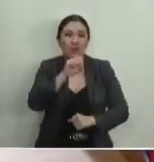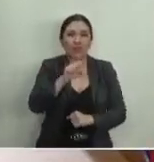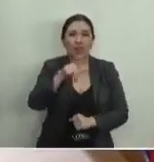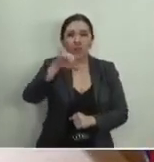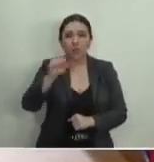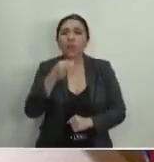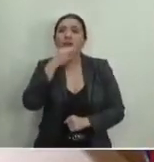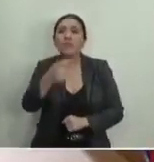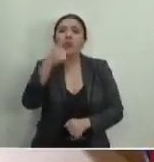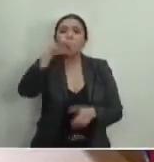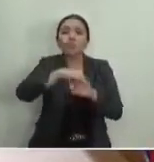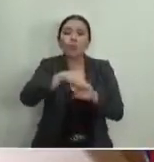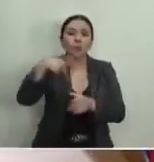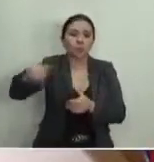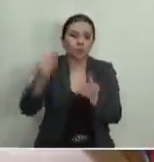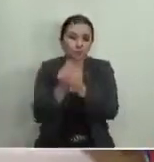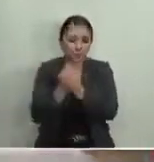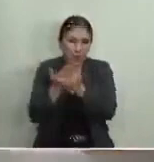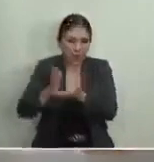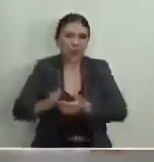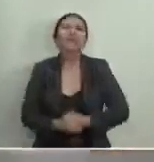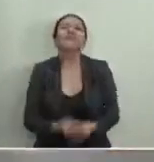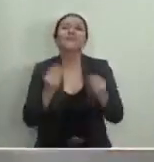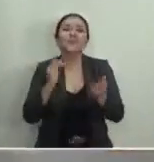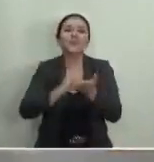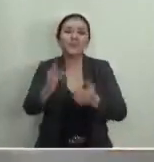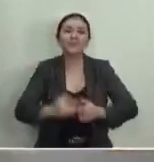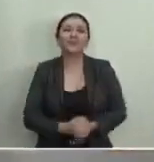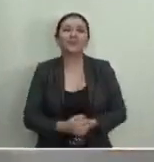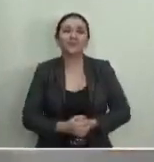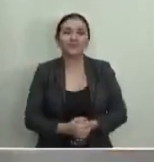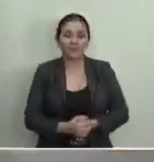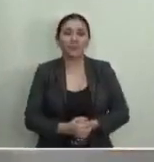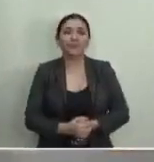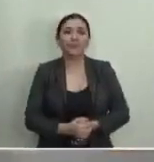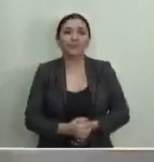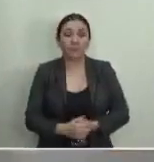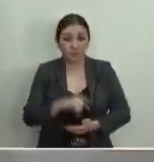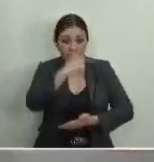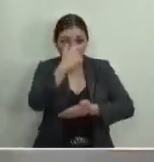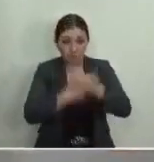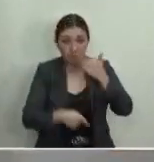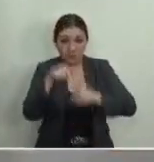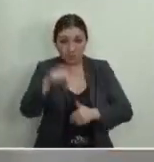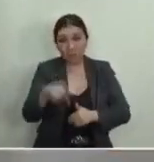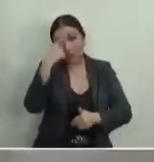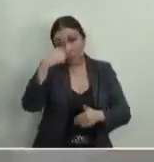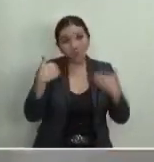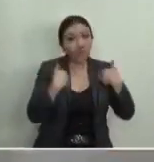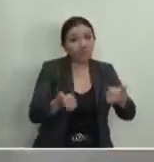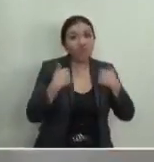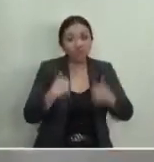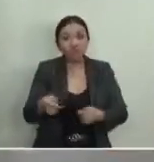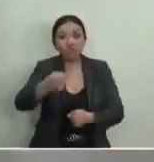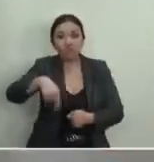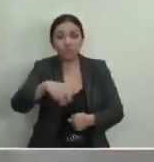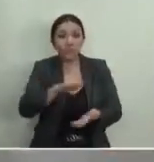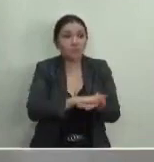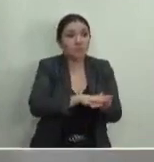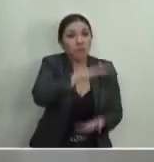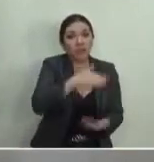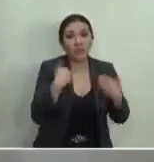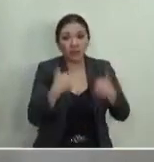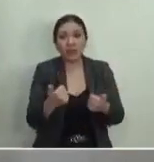anunció la emisión de un voto particular. Muchas gracias. Vista la votación en el proyecto y considerando las manifestaciones realizadas por la mayoría,